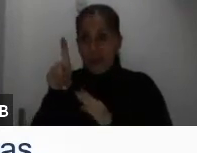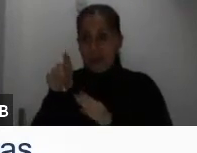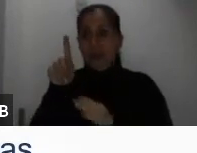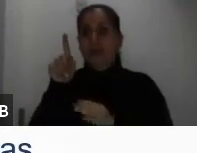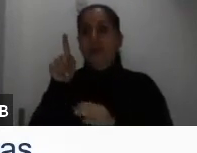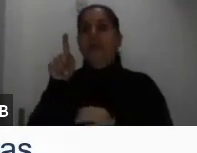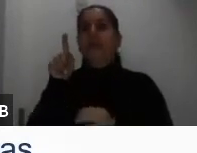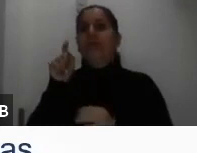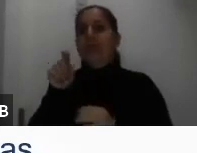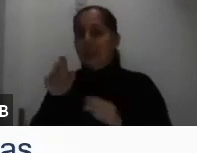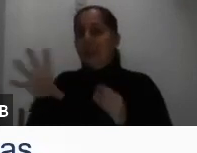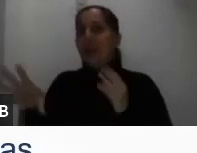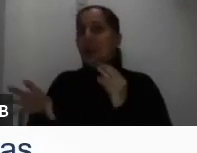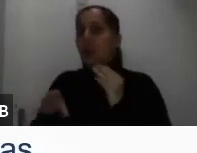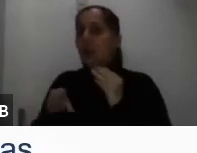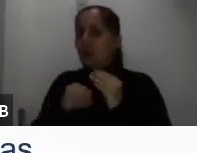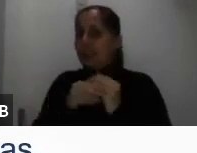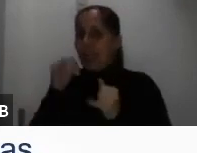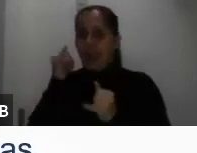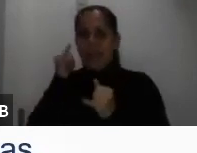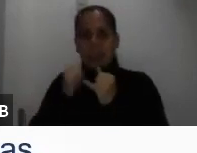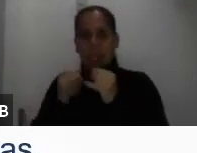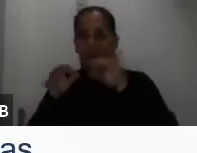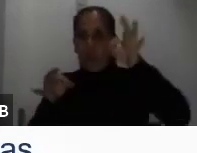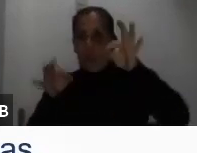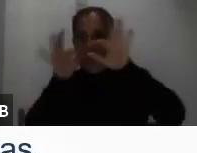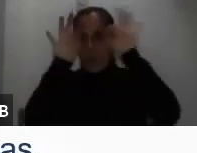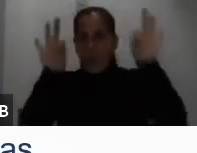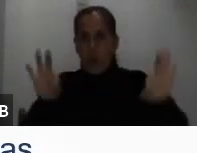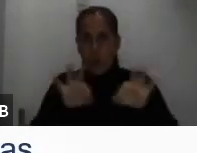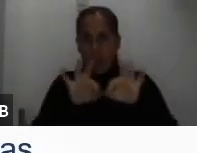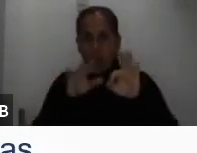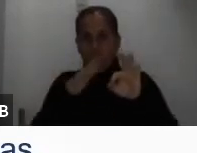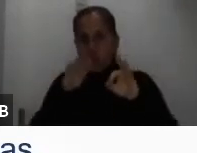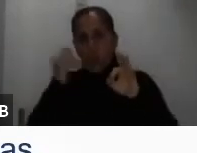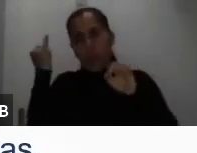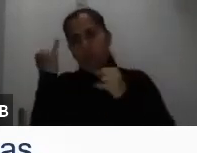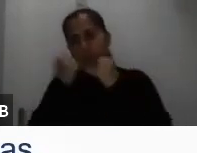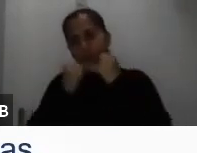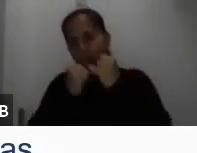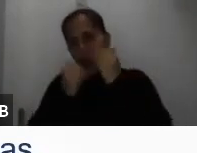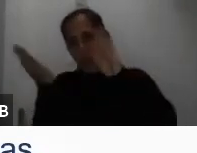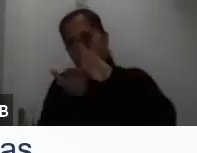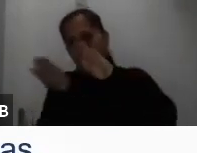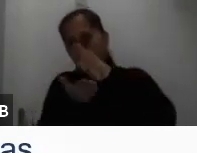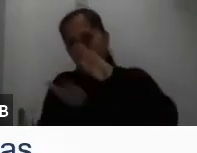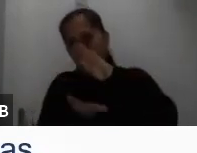juntar hacia el final del formulario, pero bueno, ahorita lo vamos a ver más adelante.